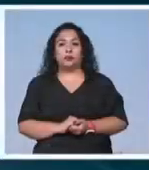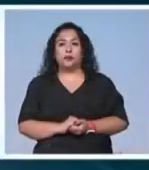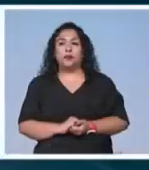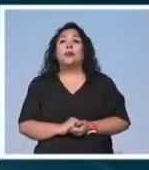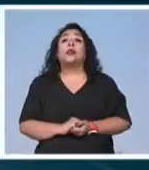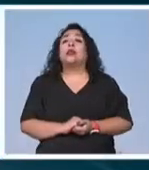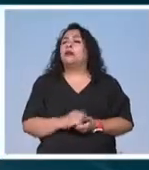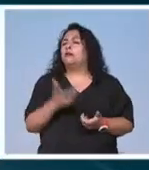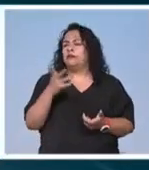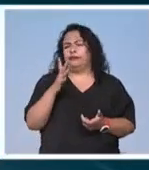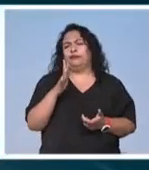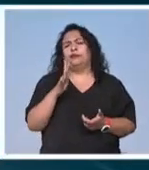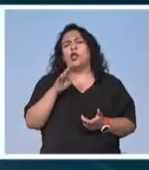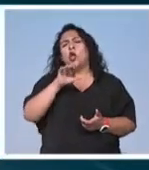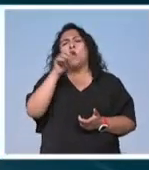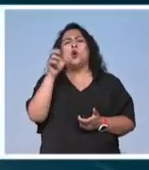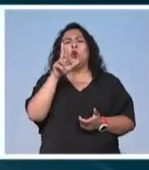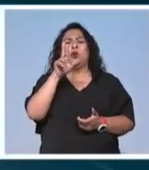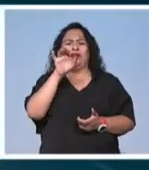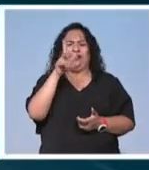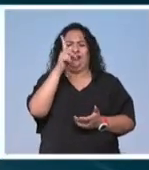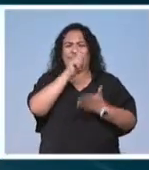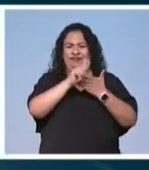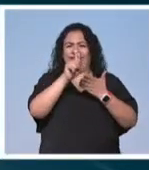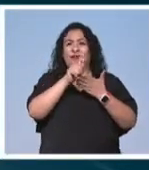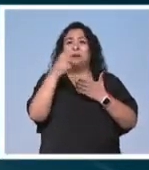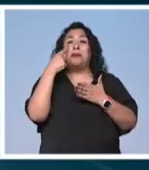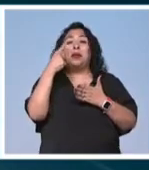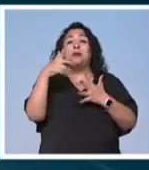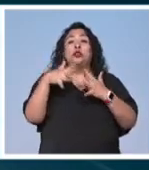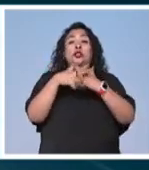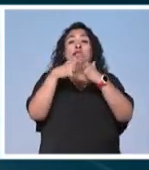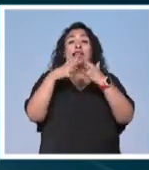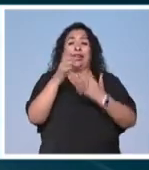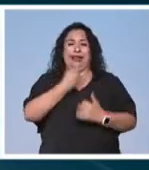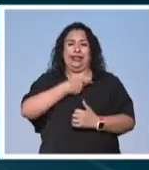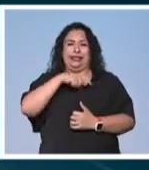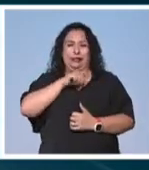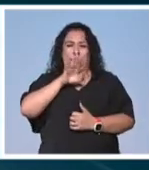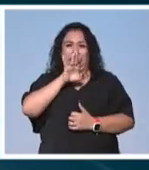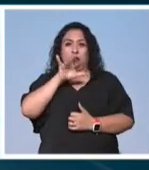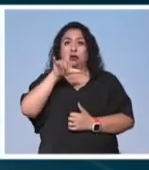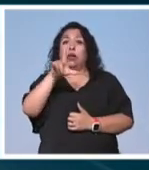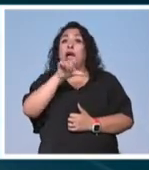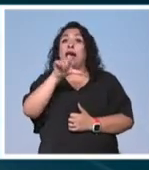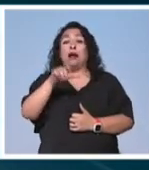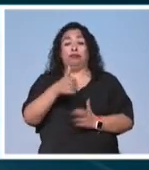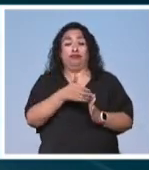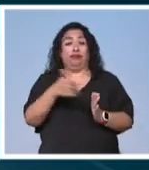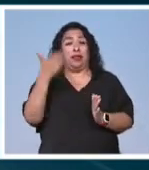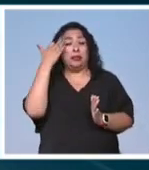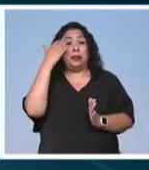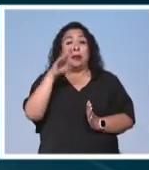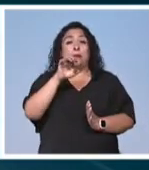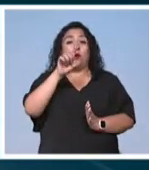Cual universo alterno esta obra literaria sitúa a la guerra civil española en plena Edad Media.